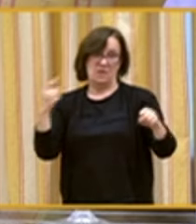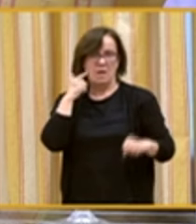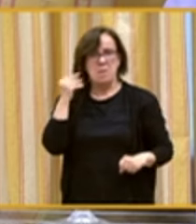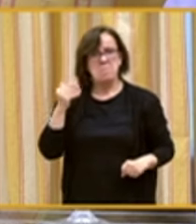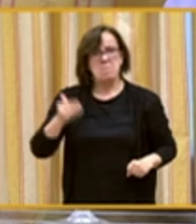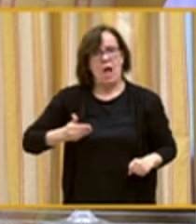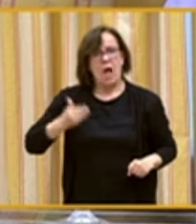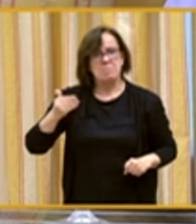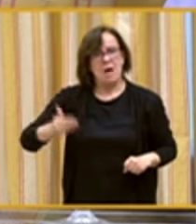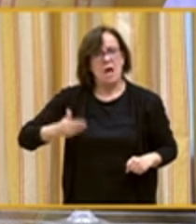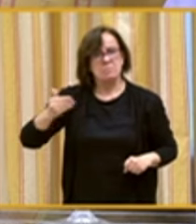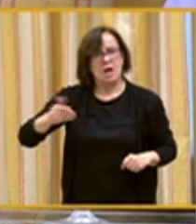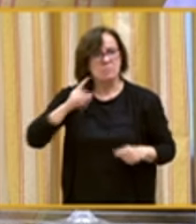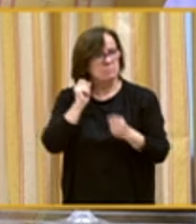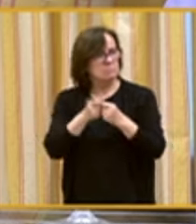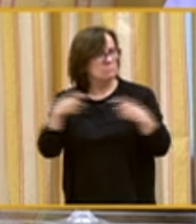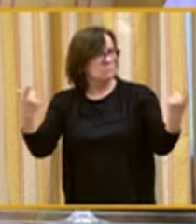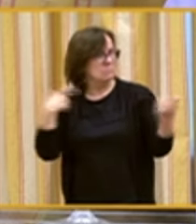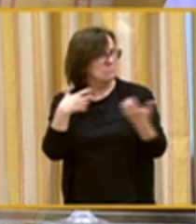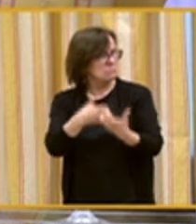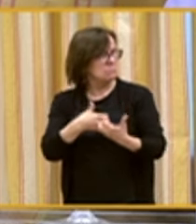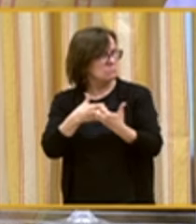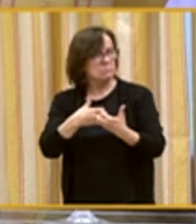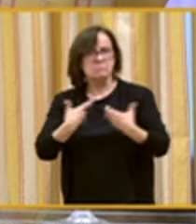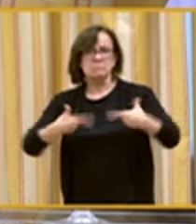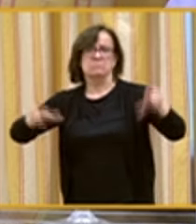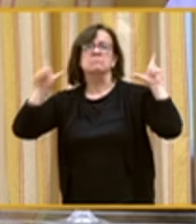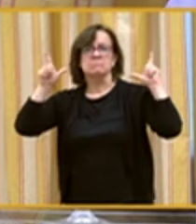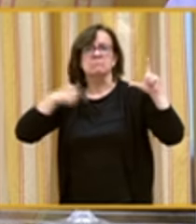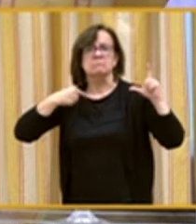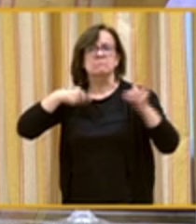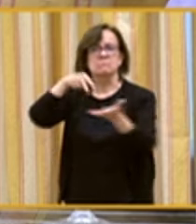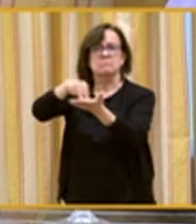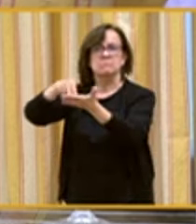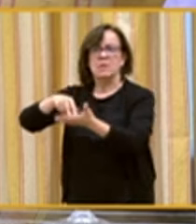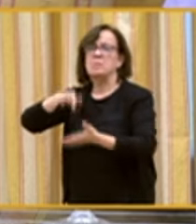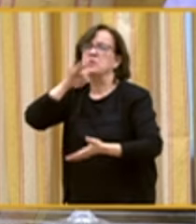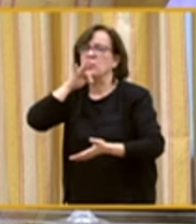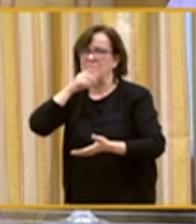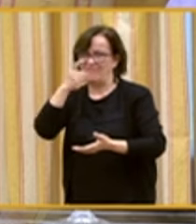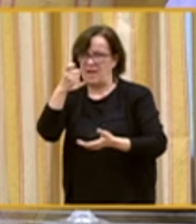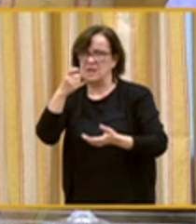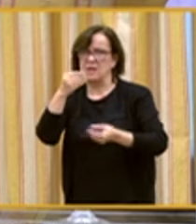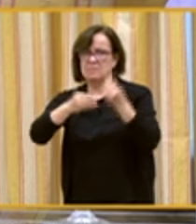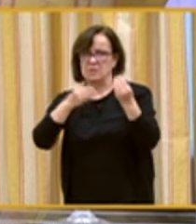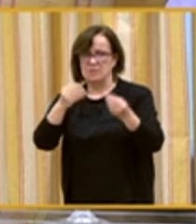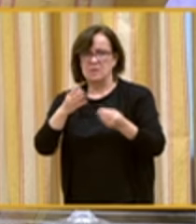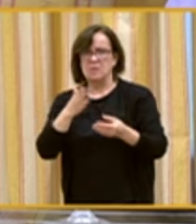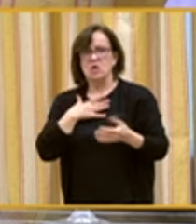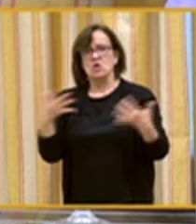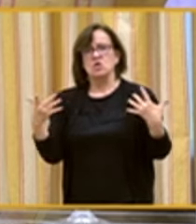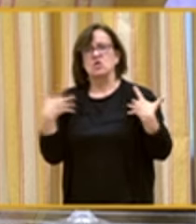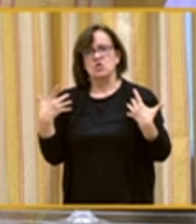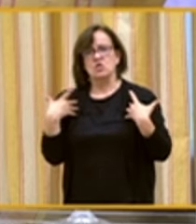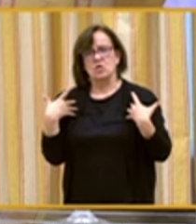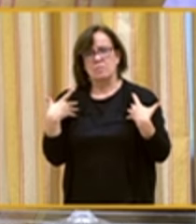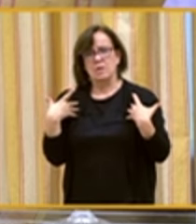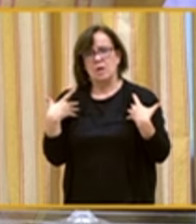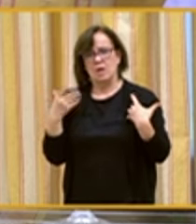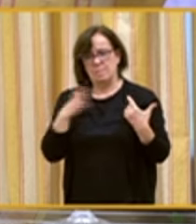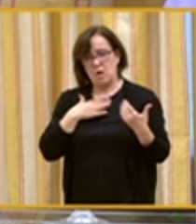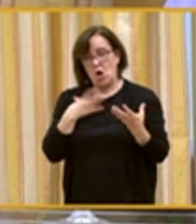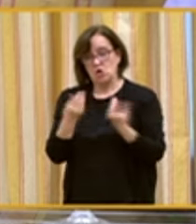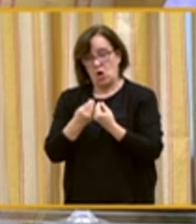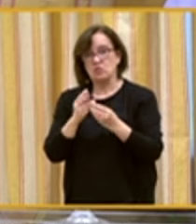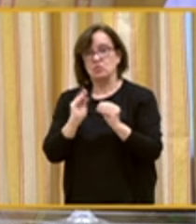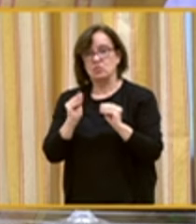somos más los que luchamos en primera persona, pero queda mucho por hacer. Sufrimos junto con nuestras